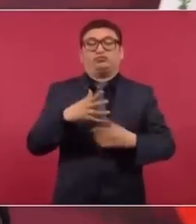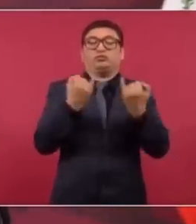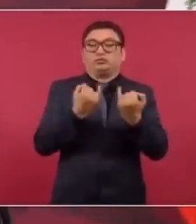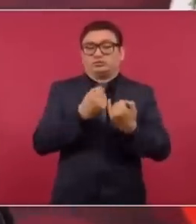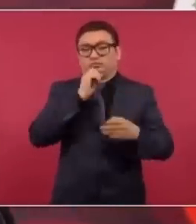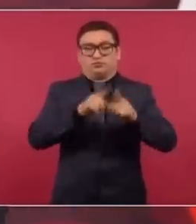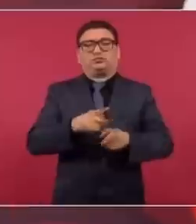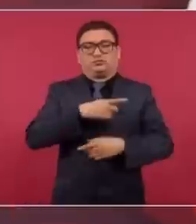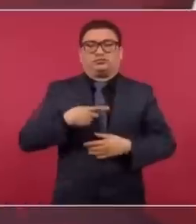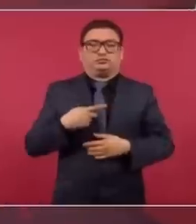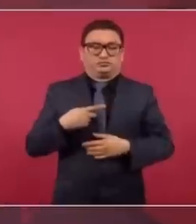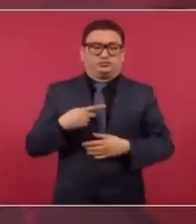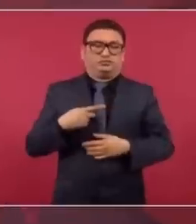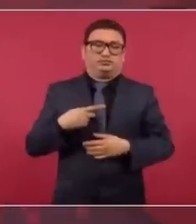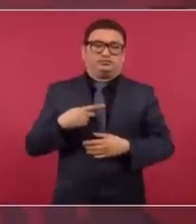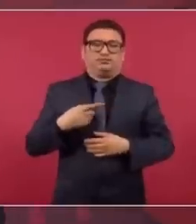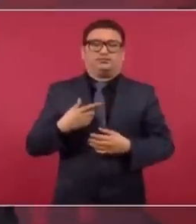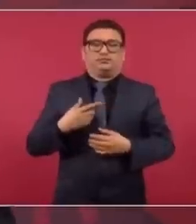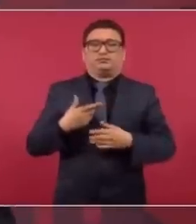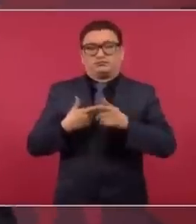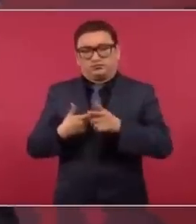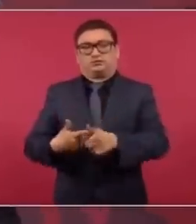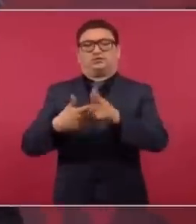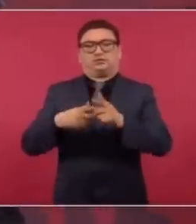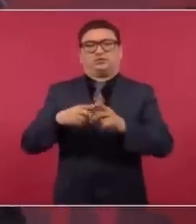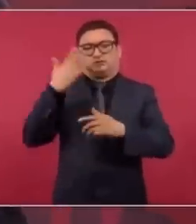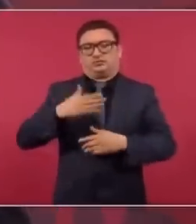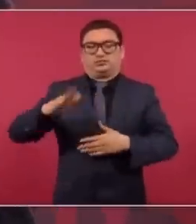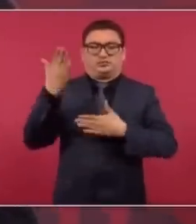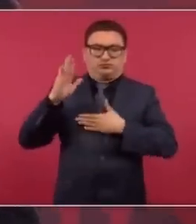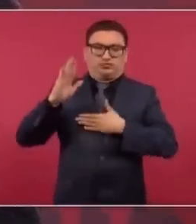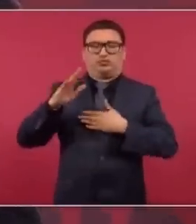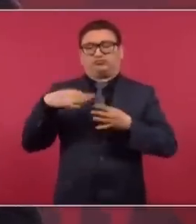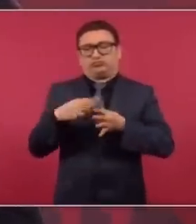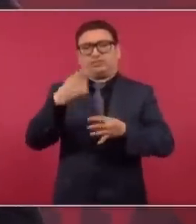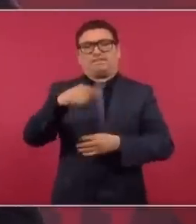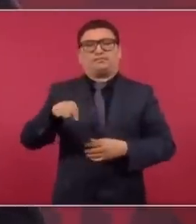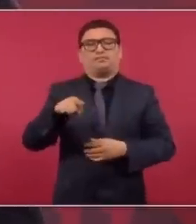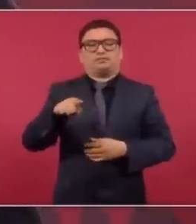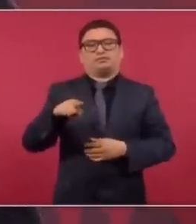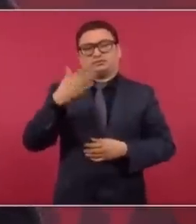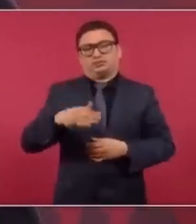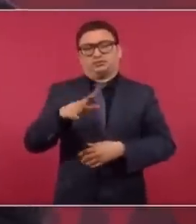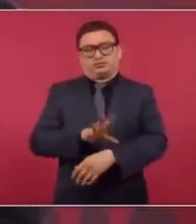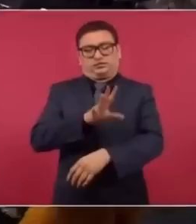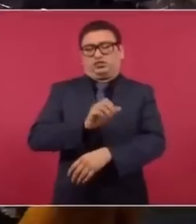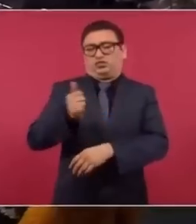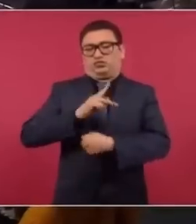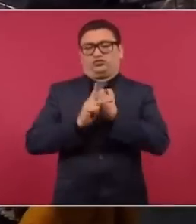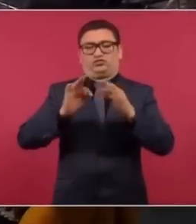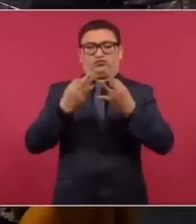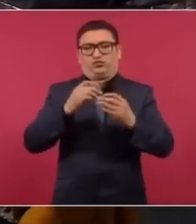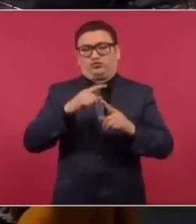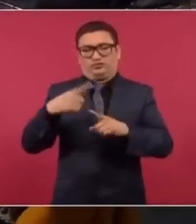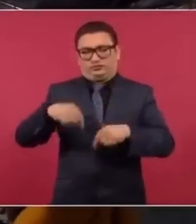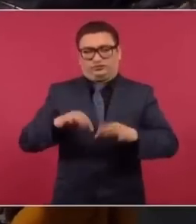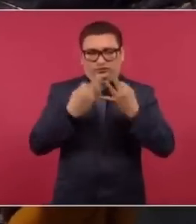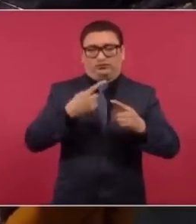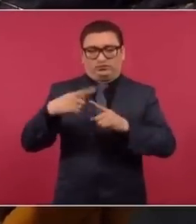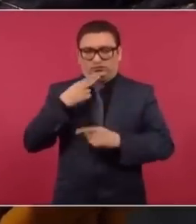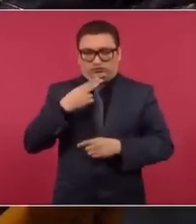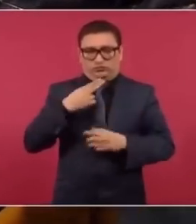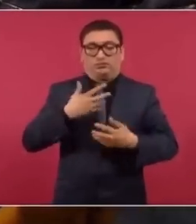que se tienen que continuar con los compromisos para las energías alternativas, que se use cada vez